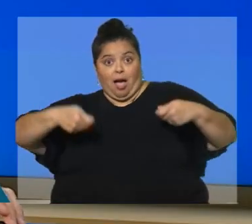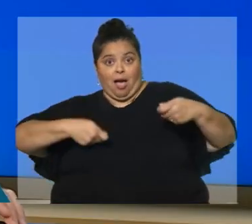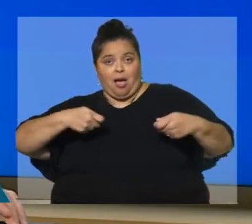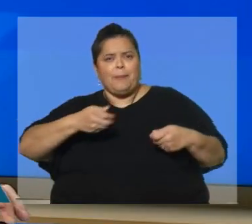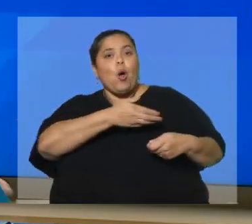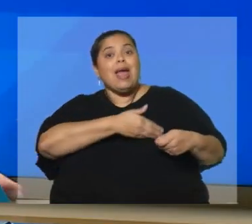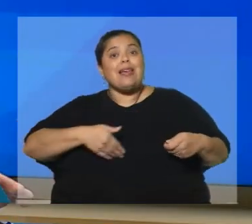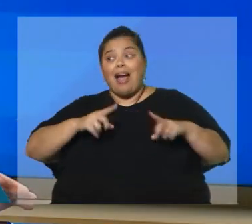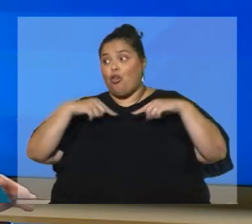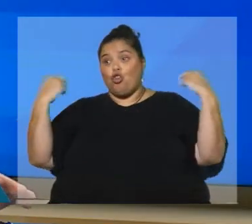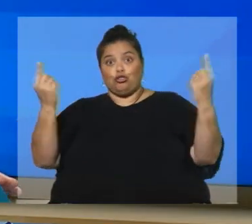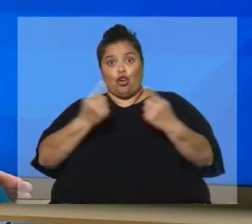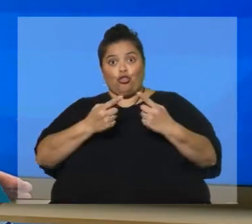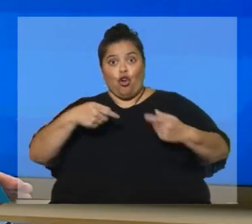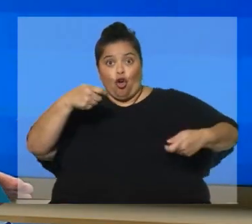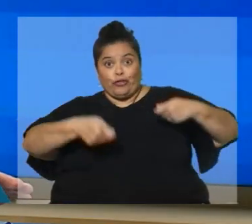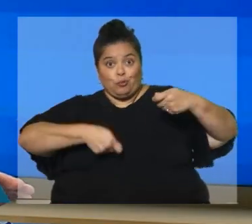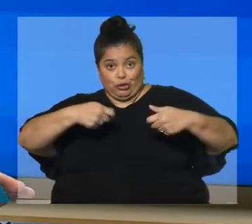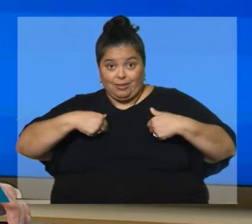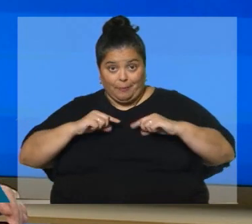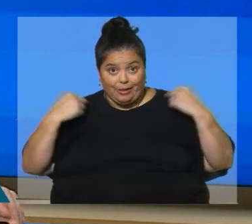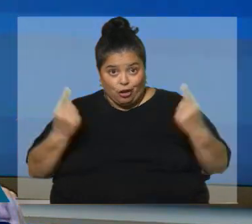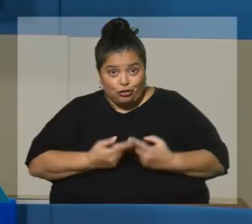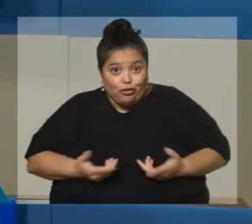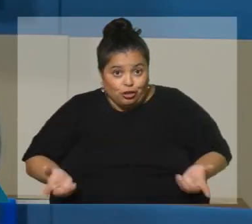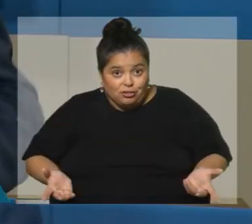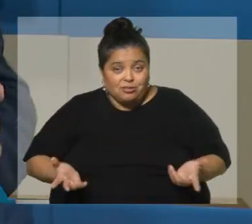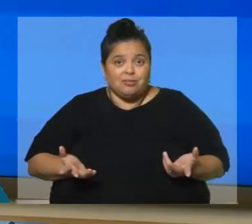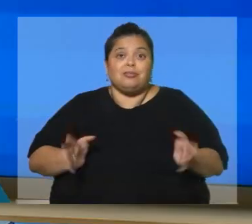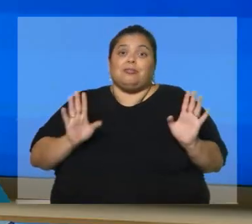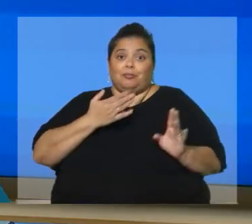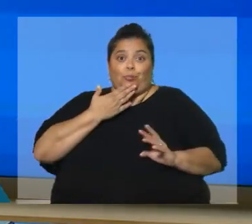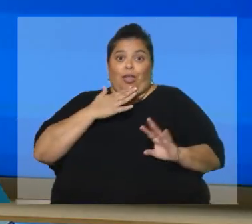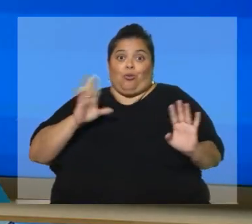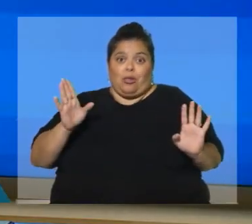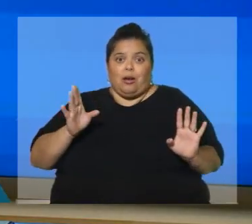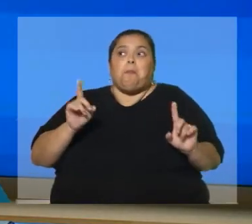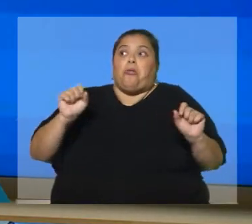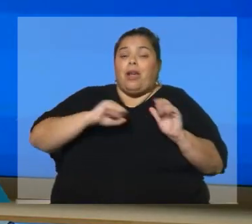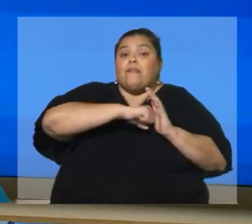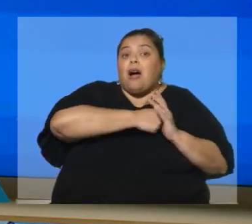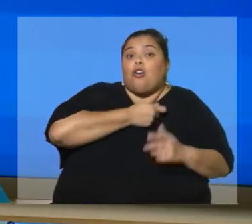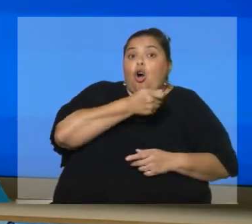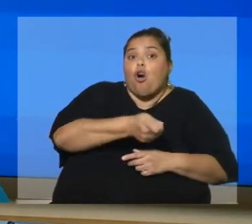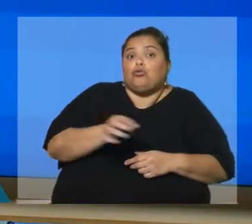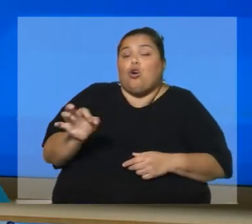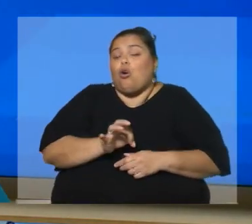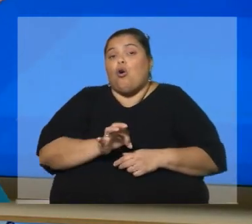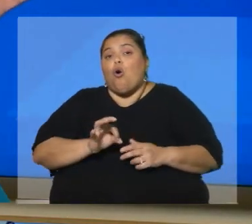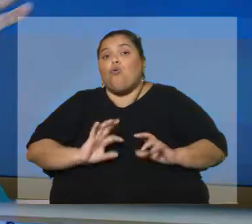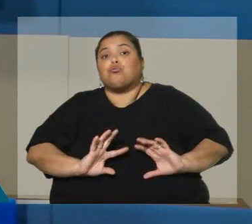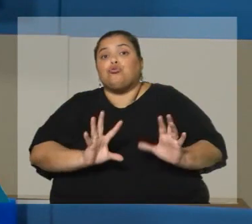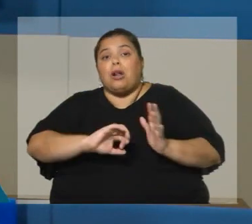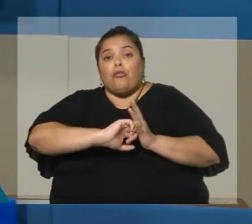nosotros y los contribuyentes somos nosotros. digo por las dudas. ¿No podrían pagarlo los bancos o los propios funcionarios bancarios?